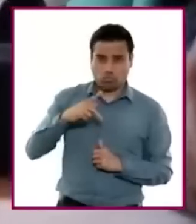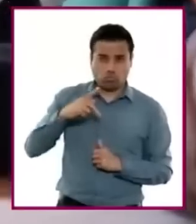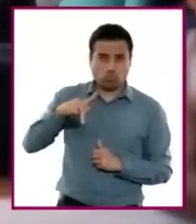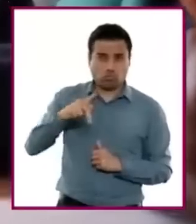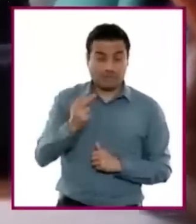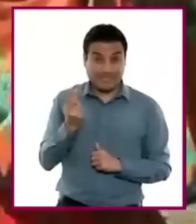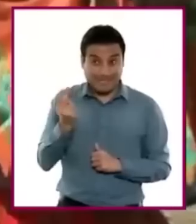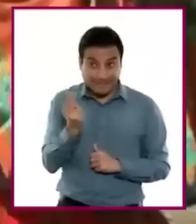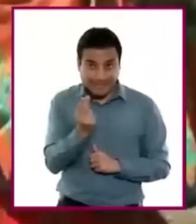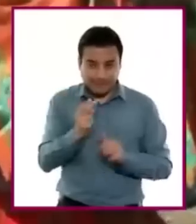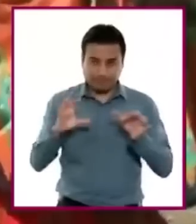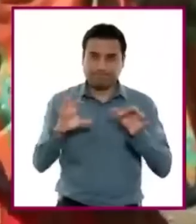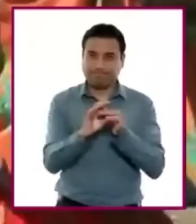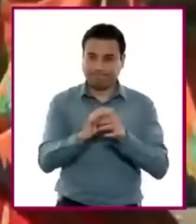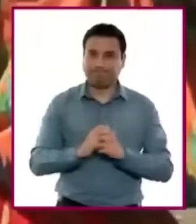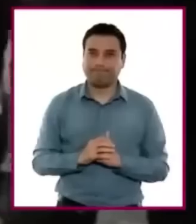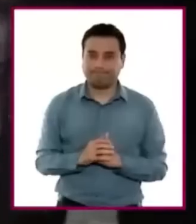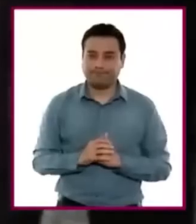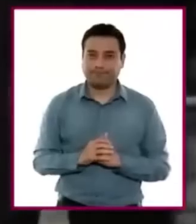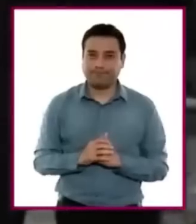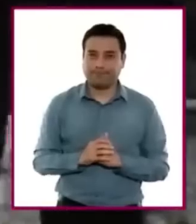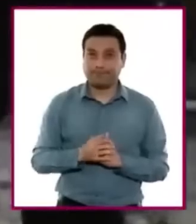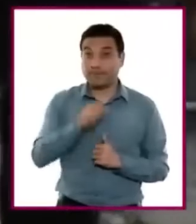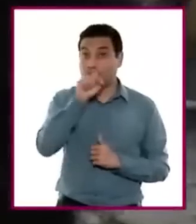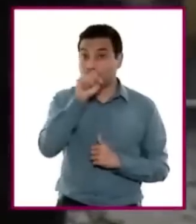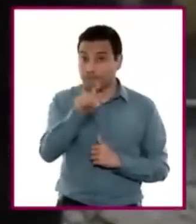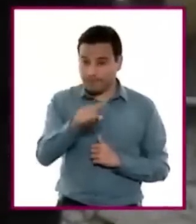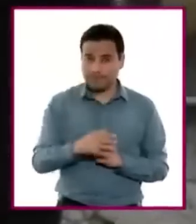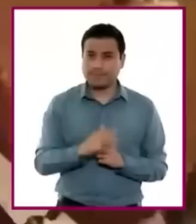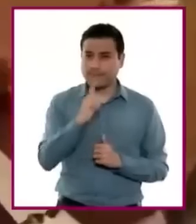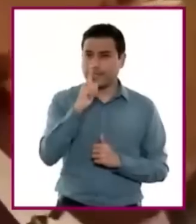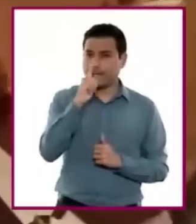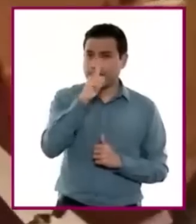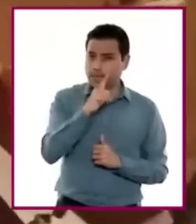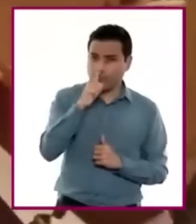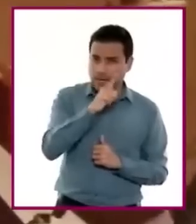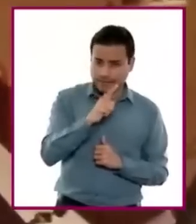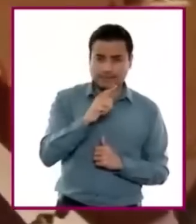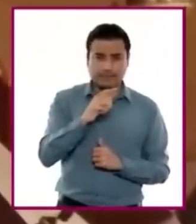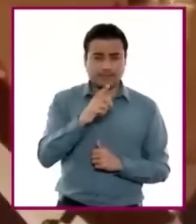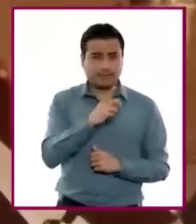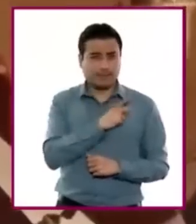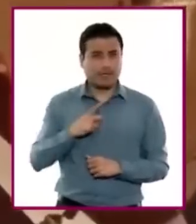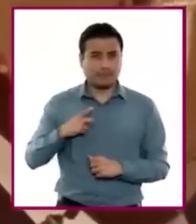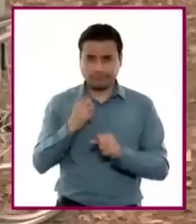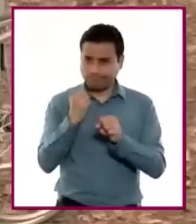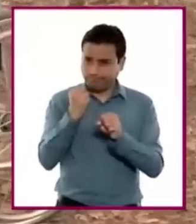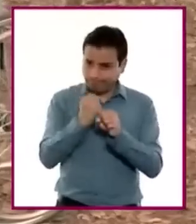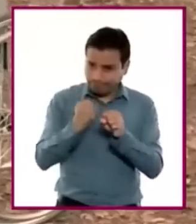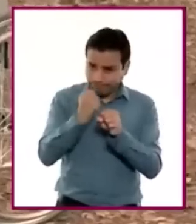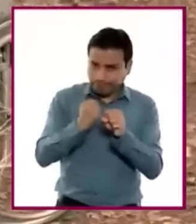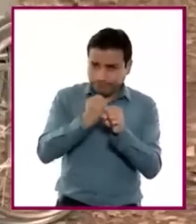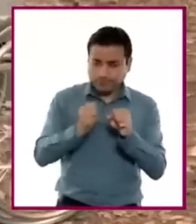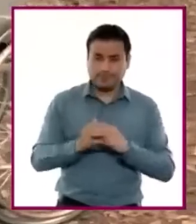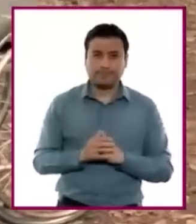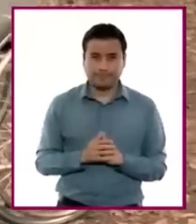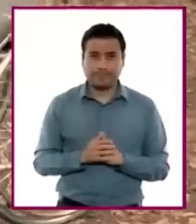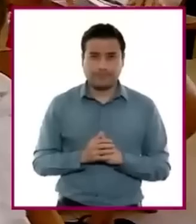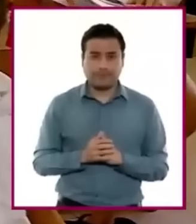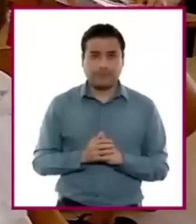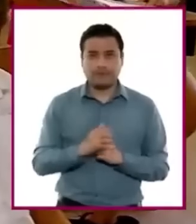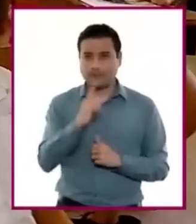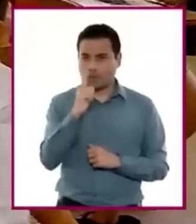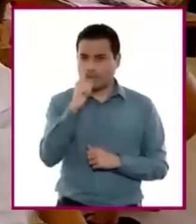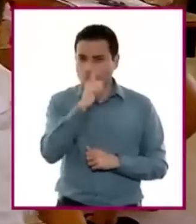intereses. Participen en las prácticas sociales de los lenguajes en múltiples ámbitos de sus comunidades, empleando reflexivamente